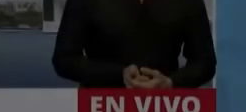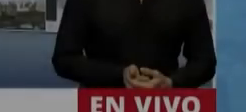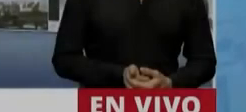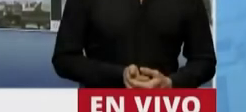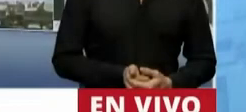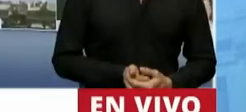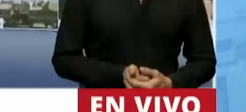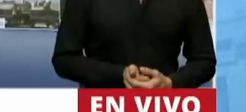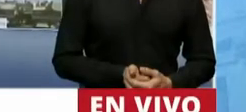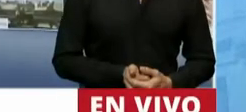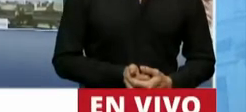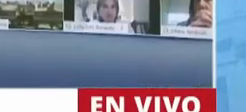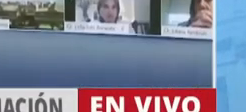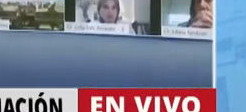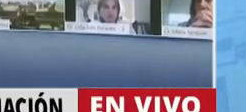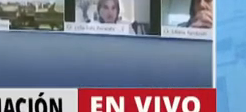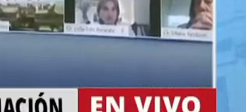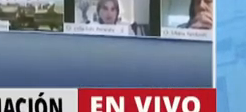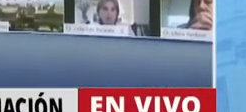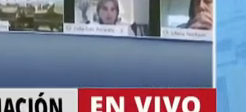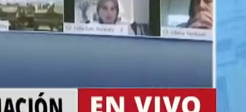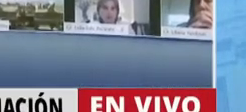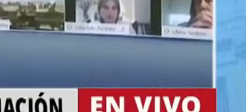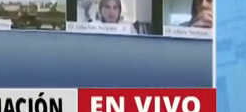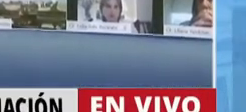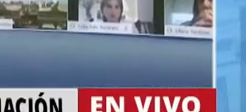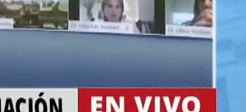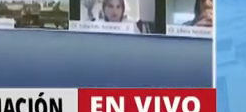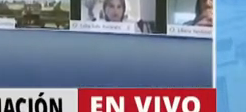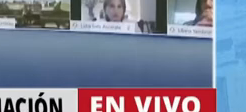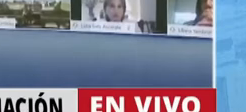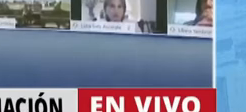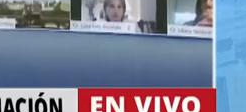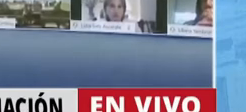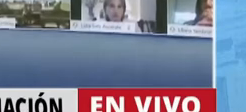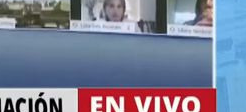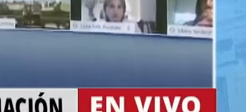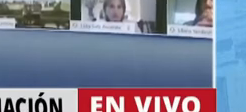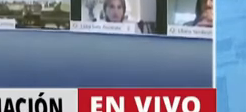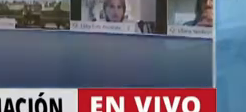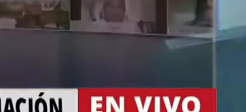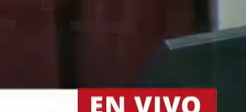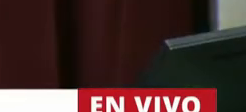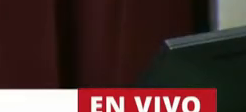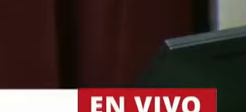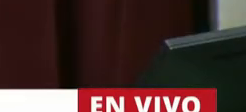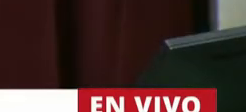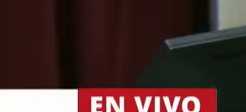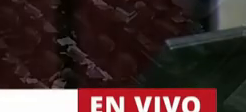En el cierre de los homenajes, a los efectos de rendir un homenaje a Tirio López, tiene la palabra el diputado Pablo Carro.